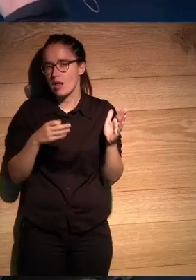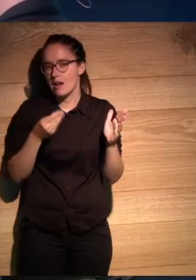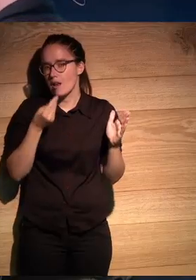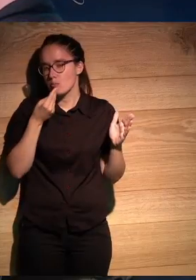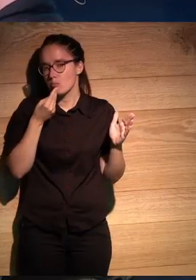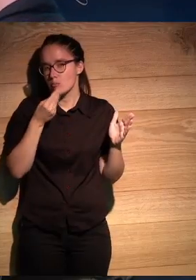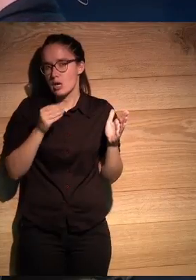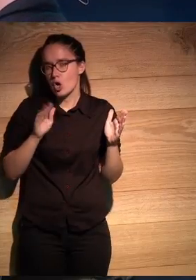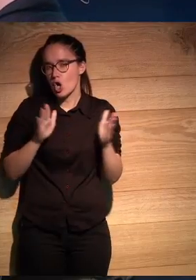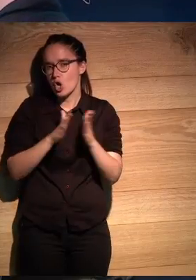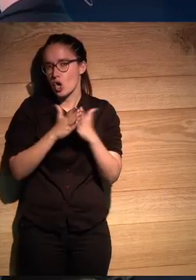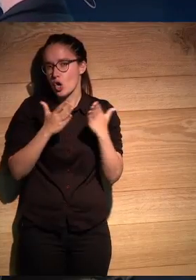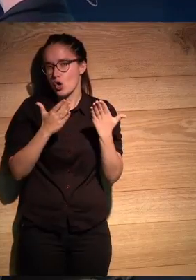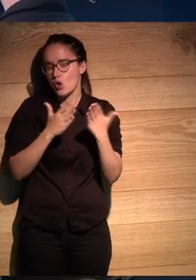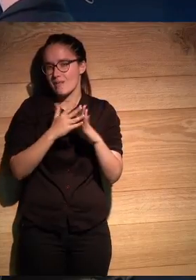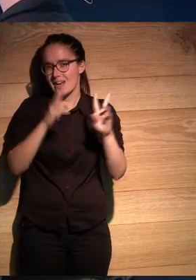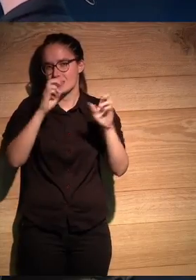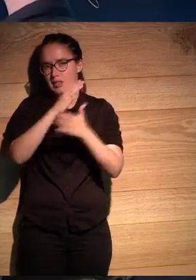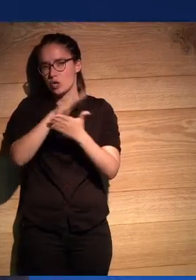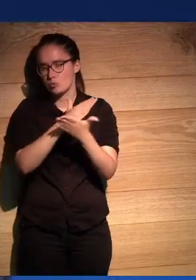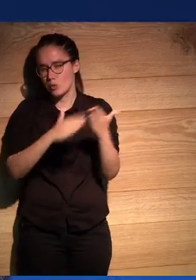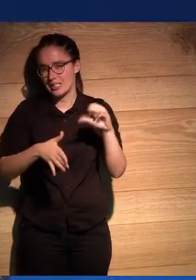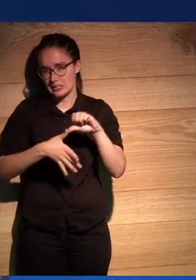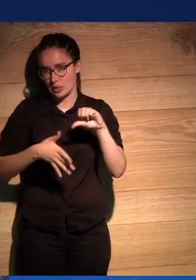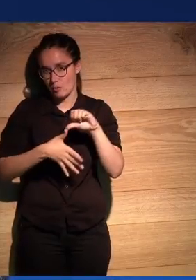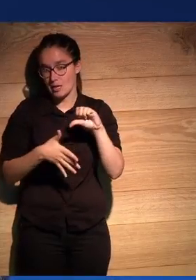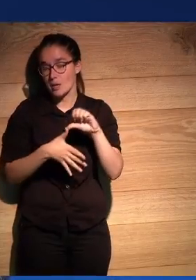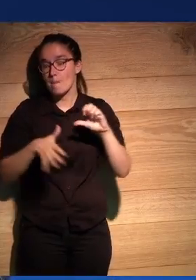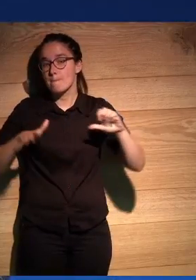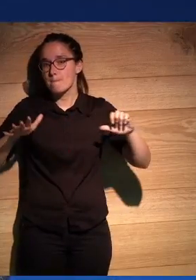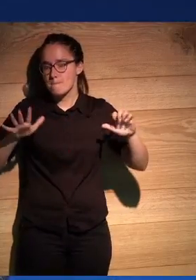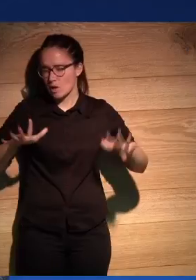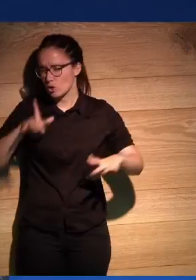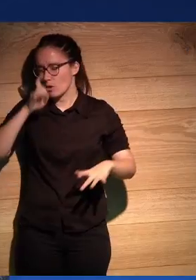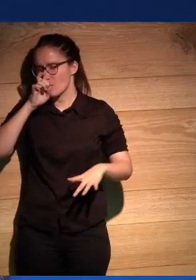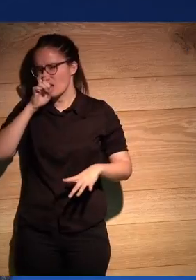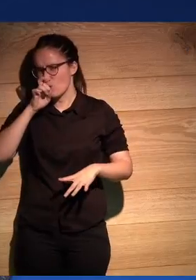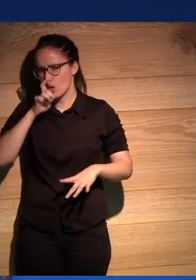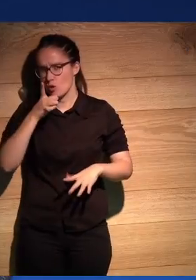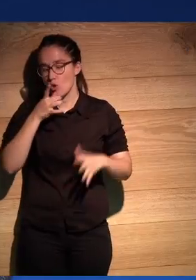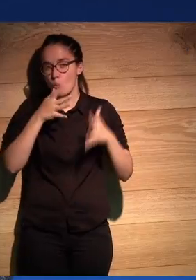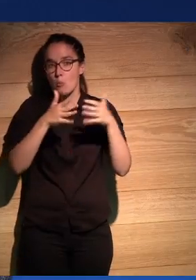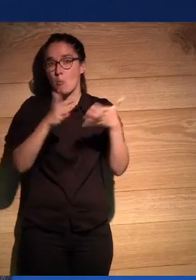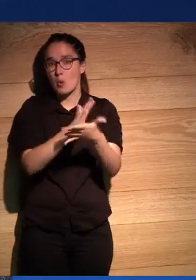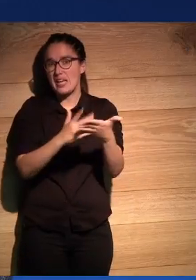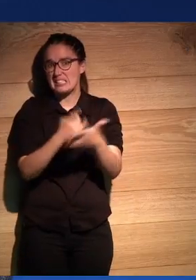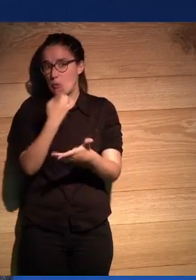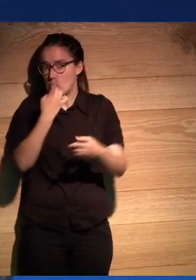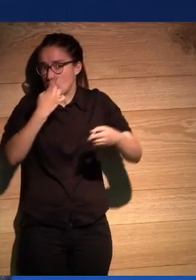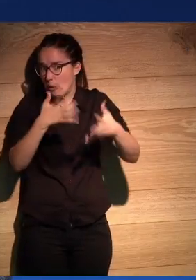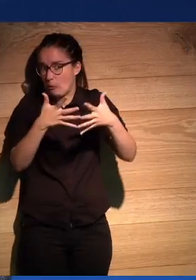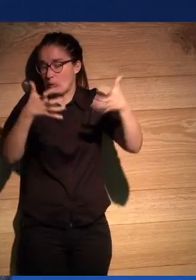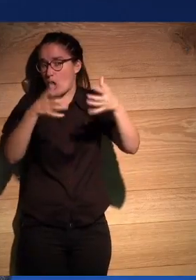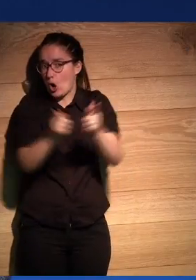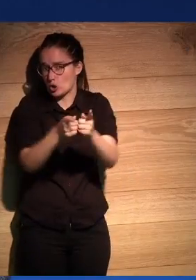novela sobre los poetas latinoamericanos pero hasta donde yo recuerdo no hay ni un solo verso de poesía en todo el libro ¿no? o sea